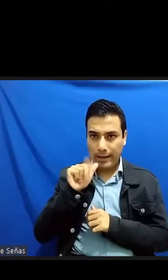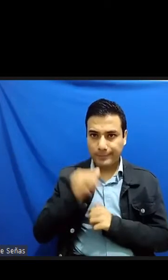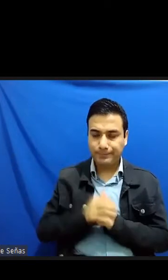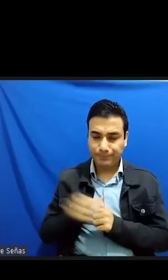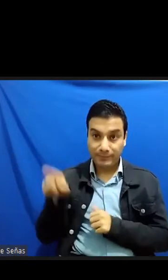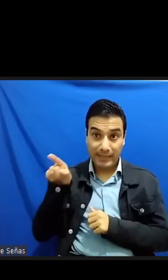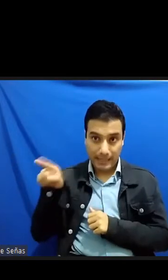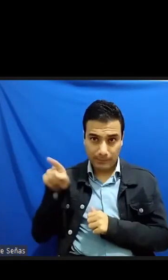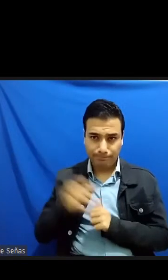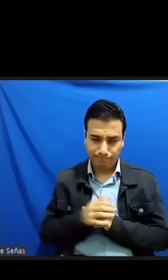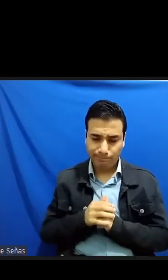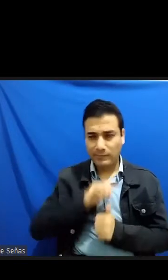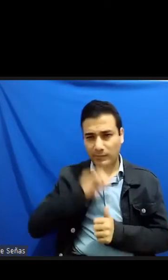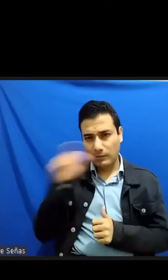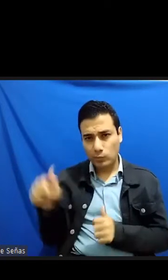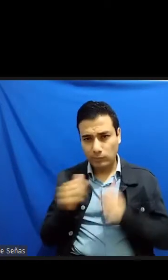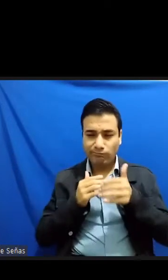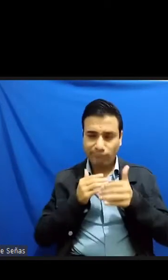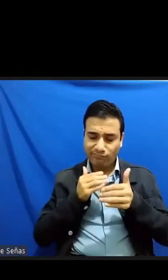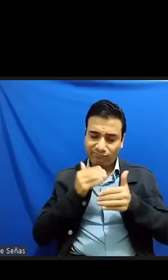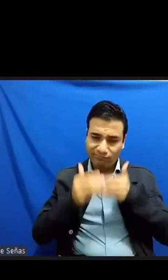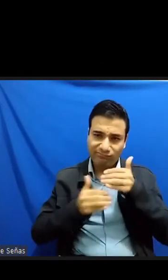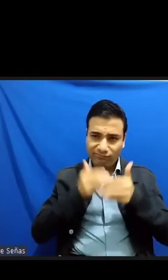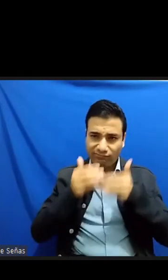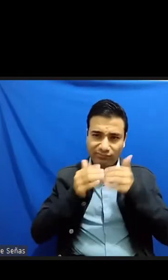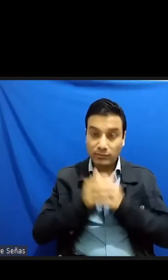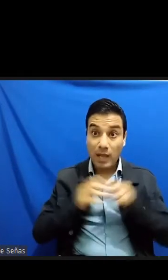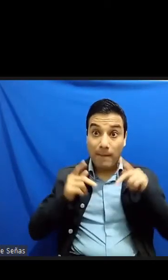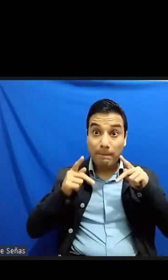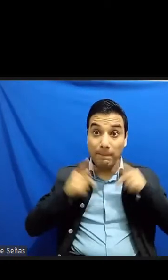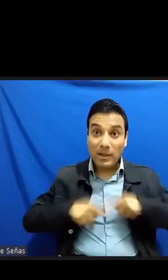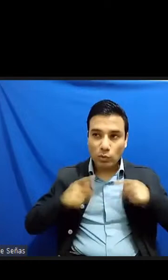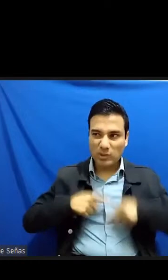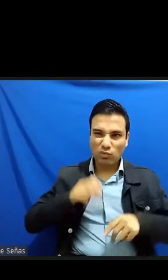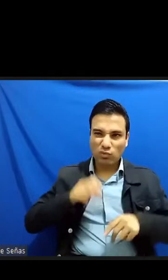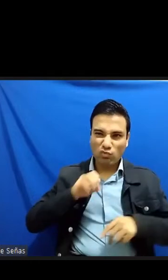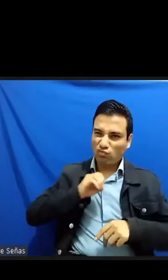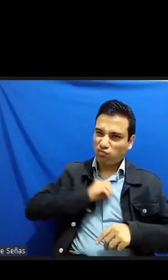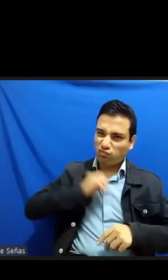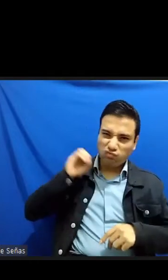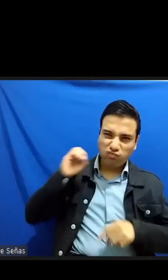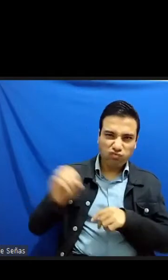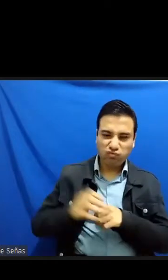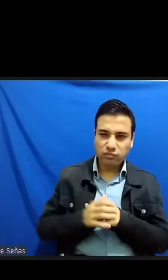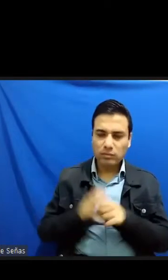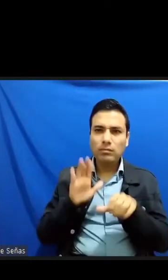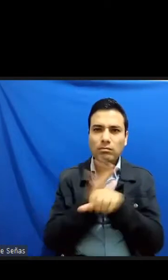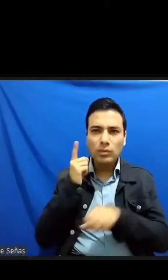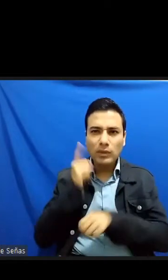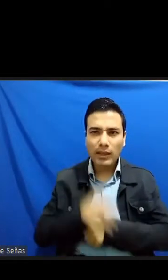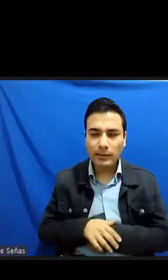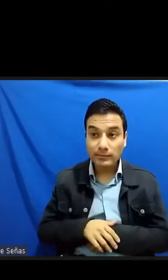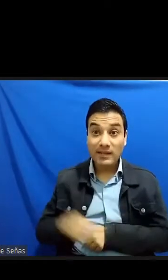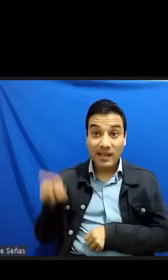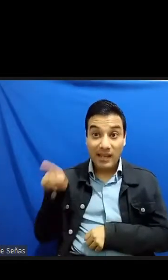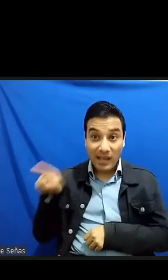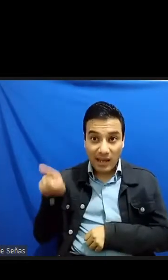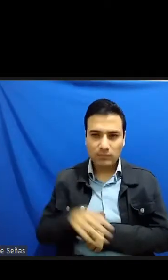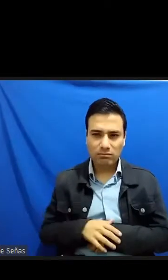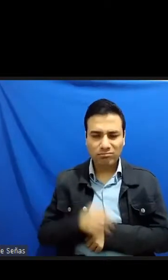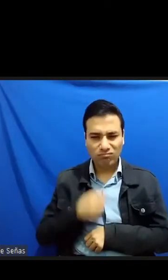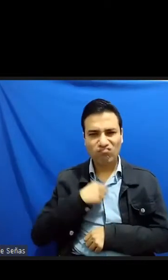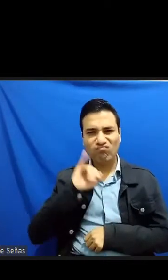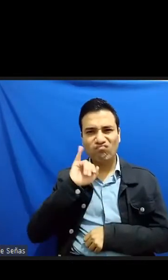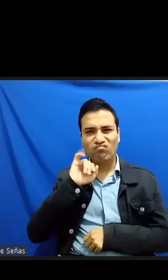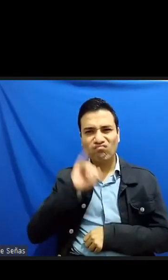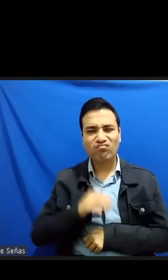luego los demás no fueron capaces de perdonarle de convertirse el mismo en un deforme en un